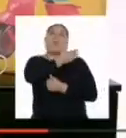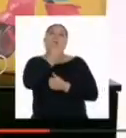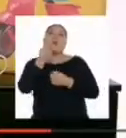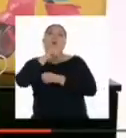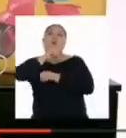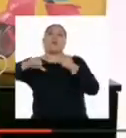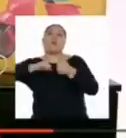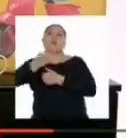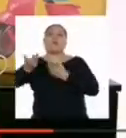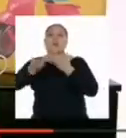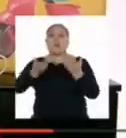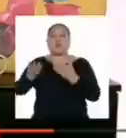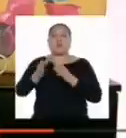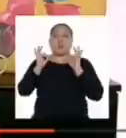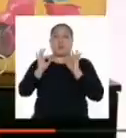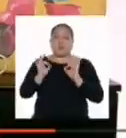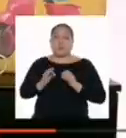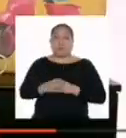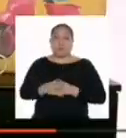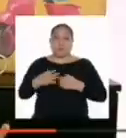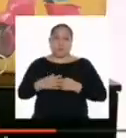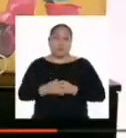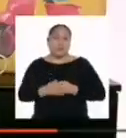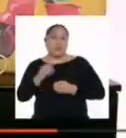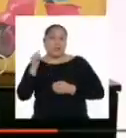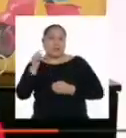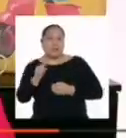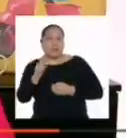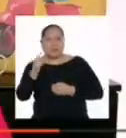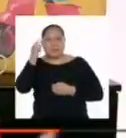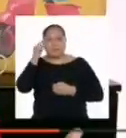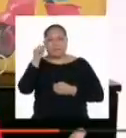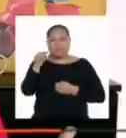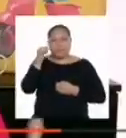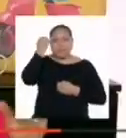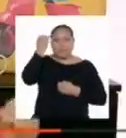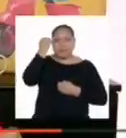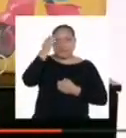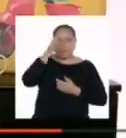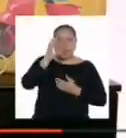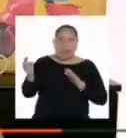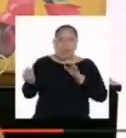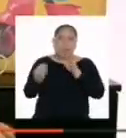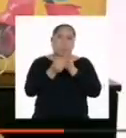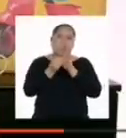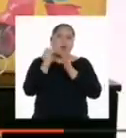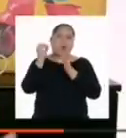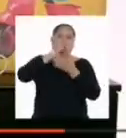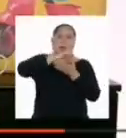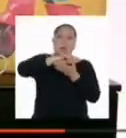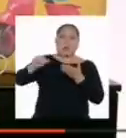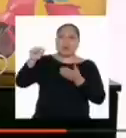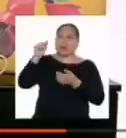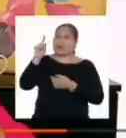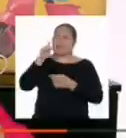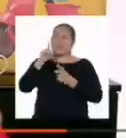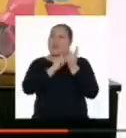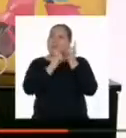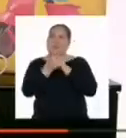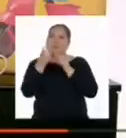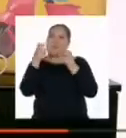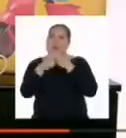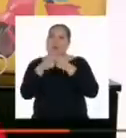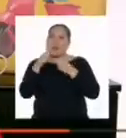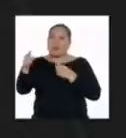para una convivencia en armonía. Por eso, si es que hay un punto que quieran agregar o quitar, que eso no se convierta en un problema.